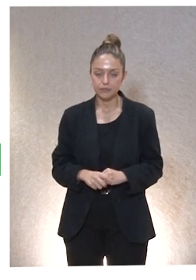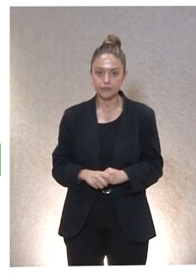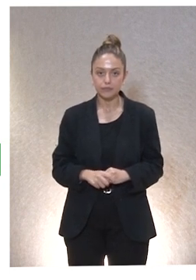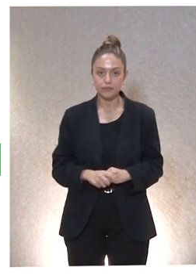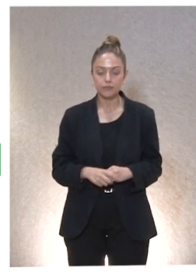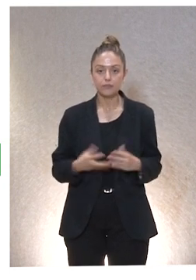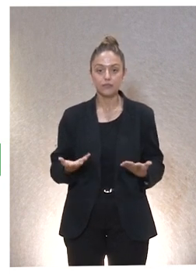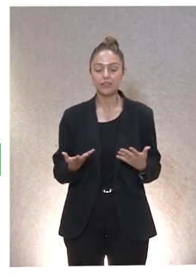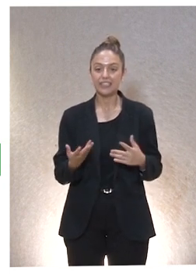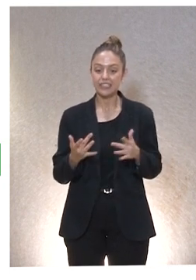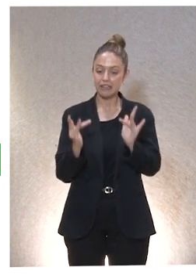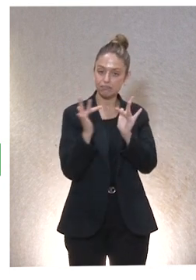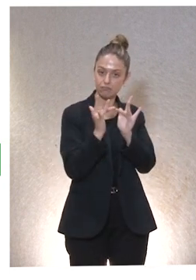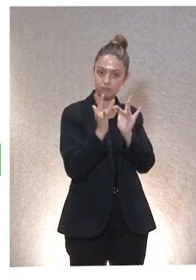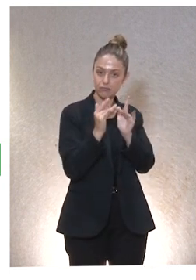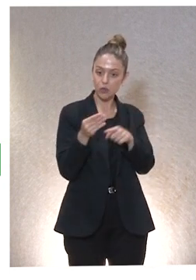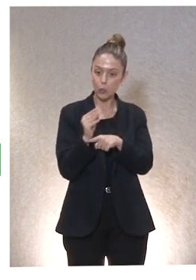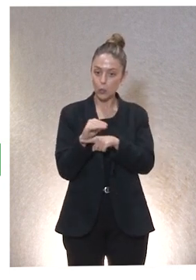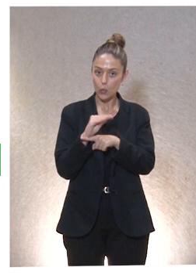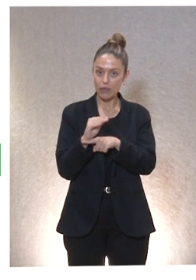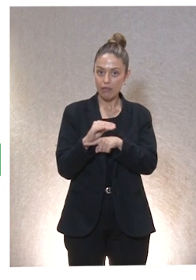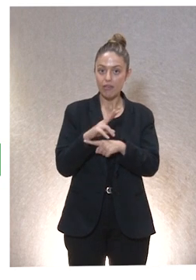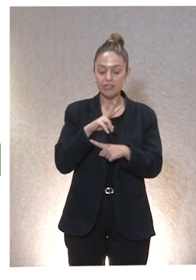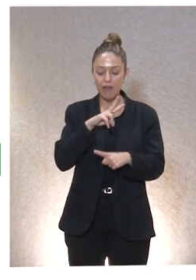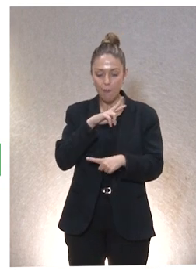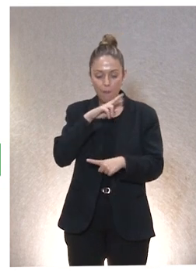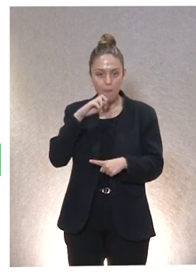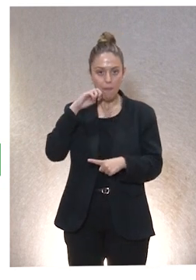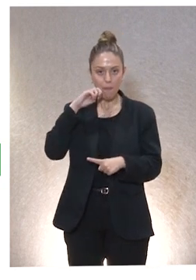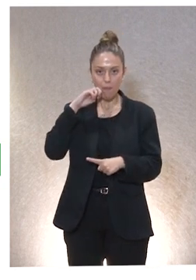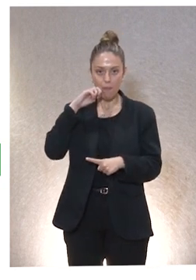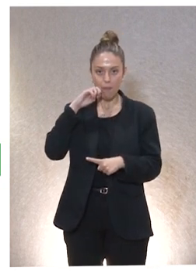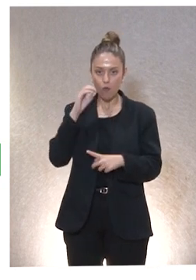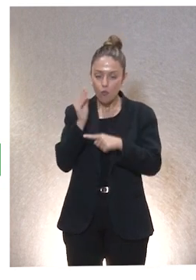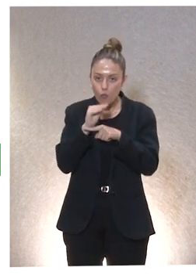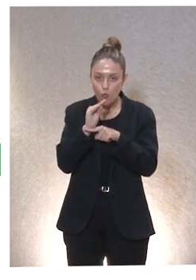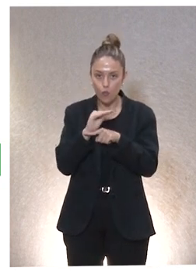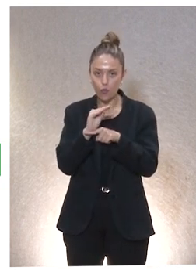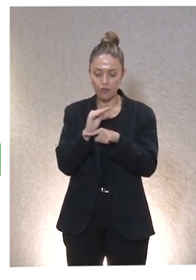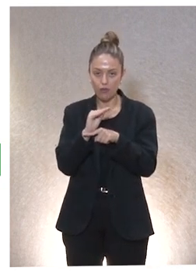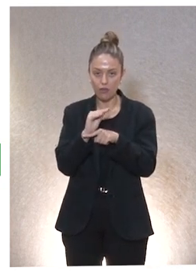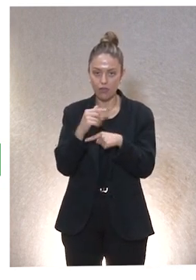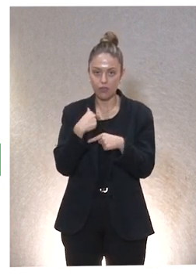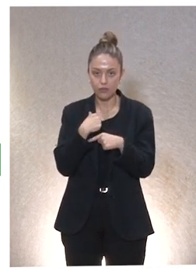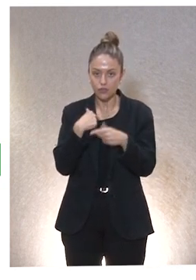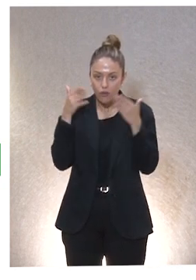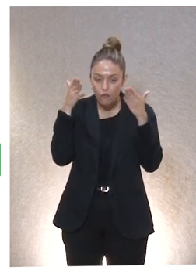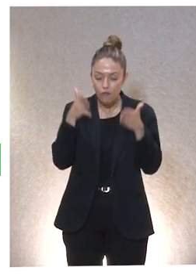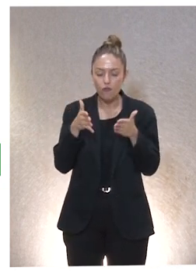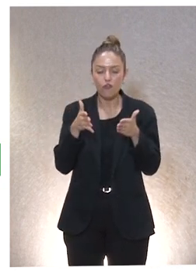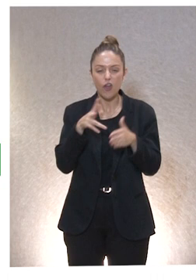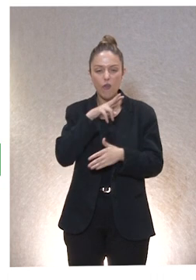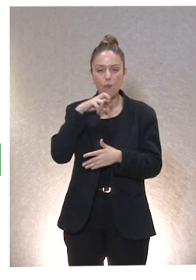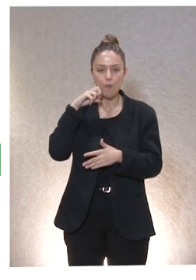En la relación de cuidado son decisivas virtudes del cuidar bien. Yo, es un tema, quienes me conocen que trabajo mucho el tema de las virtudes.